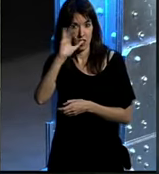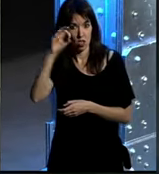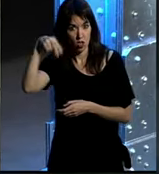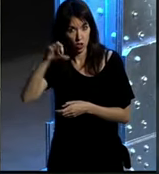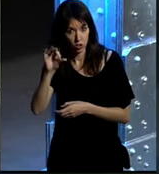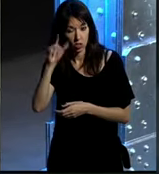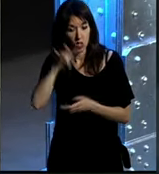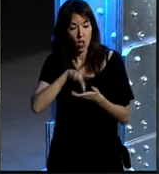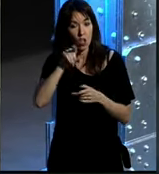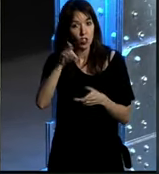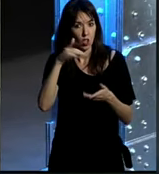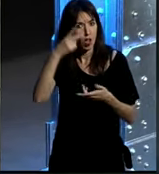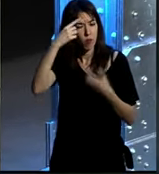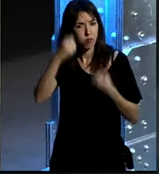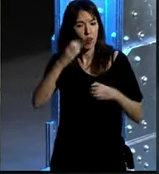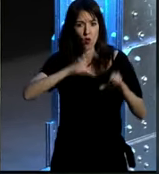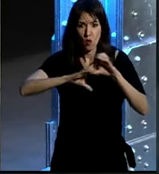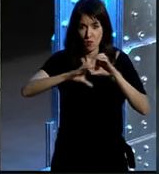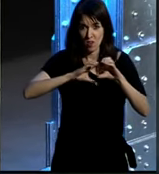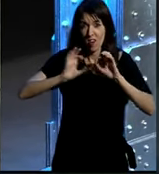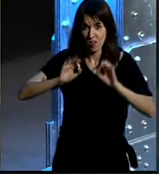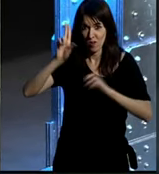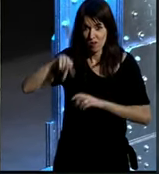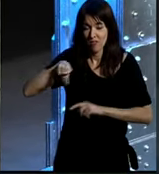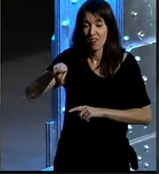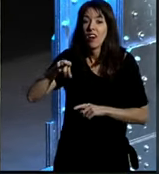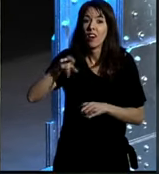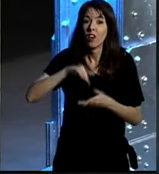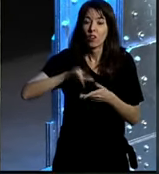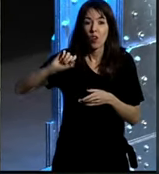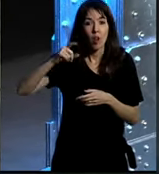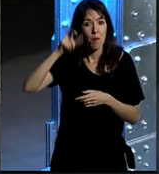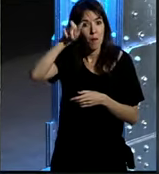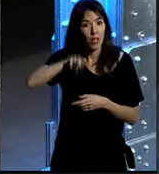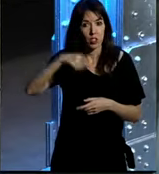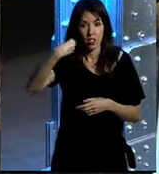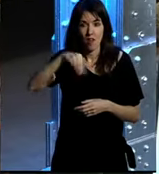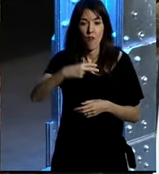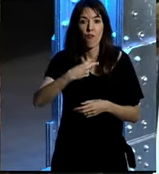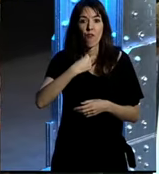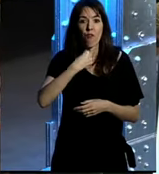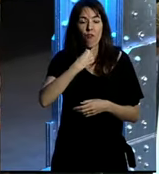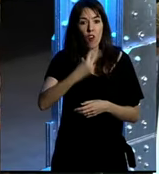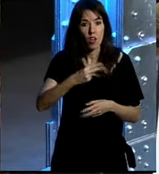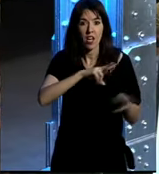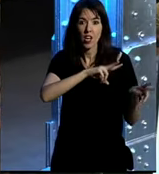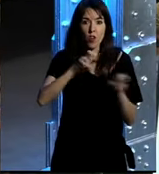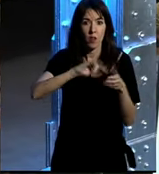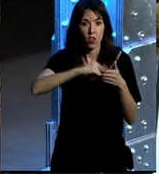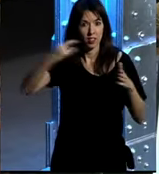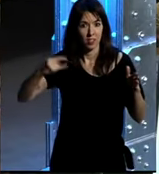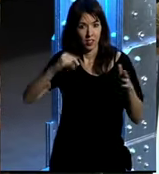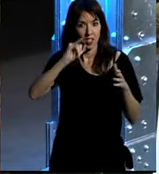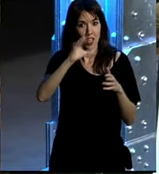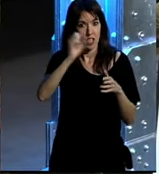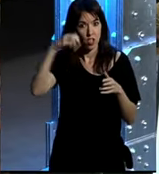es también un experto en comunicación tanto es así que es la persona que preside la vocalía de innovación y tecnologías de Vircom